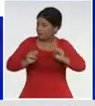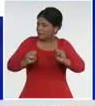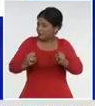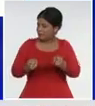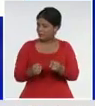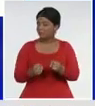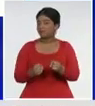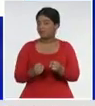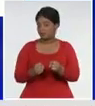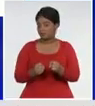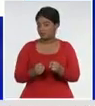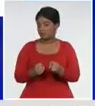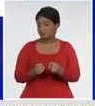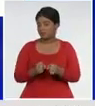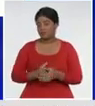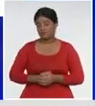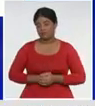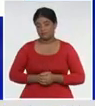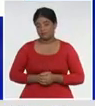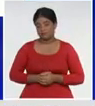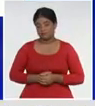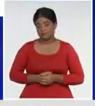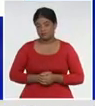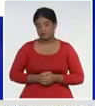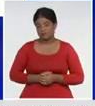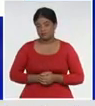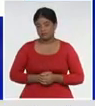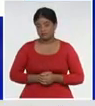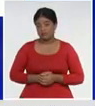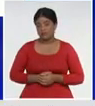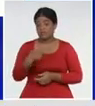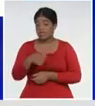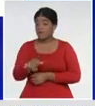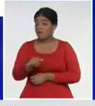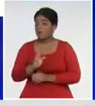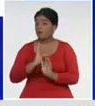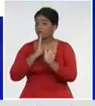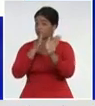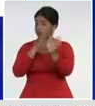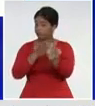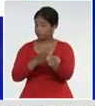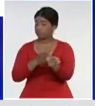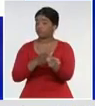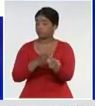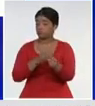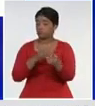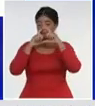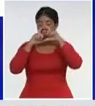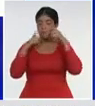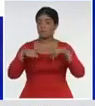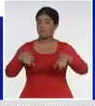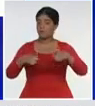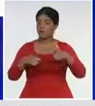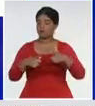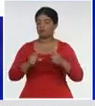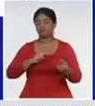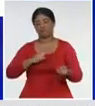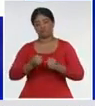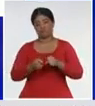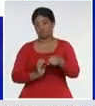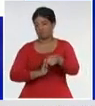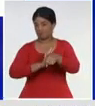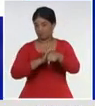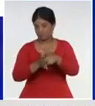que permitan, junto, con la responsabilidad, la autorresponsabilidad, controlar, esta